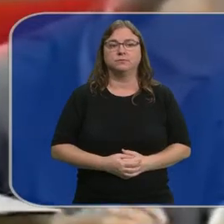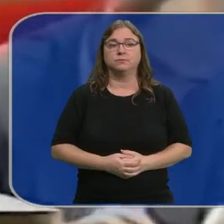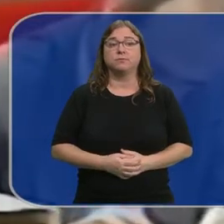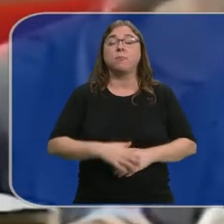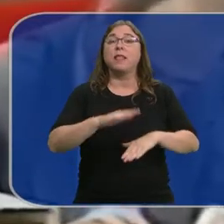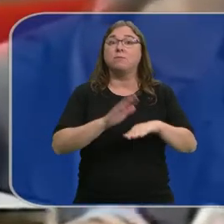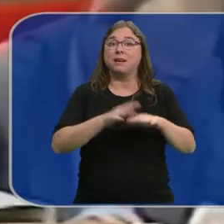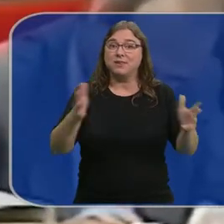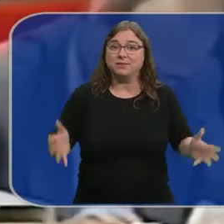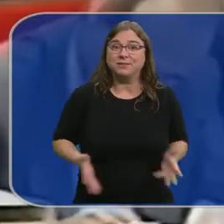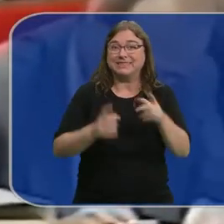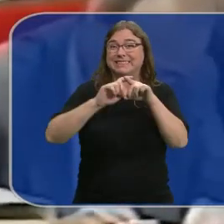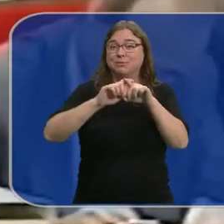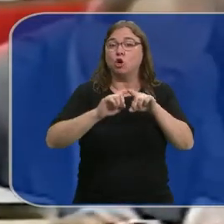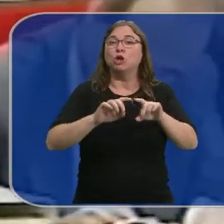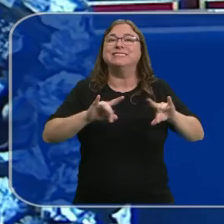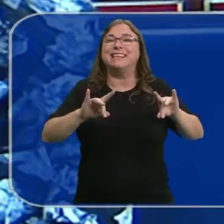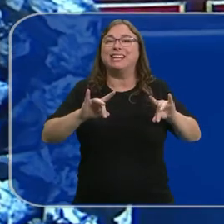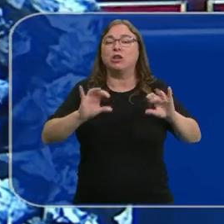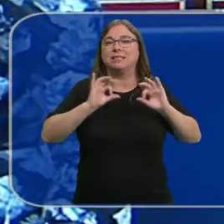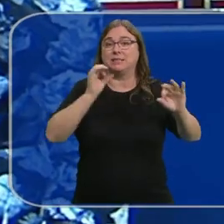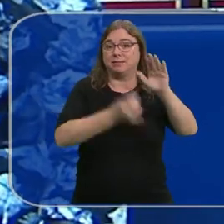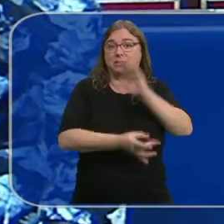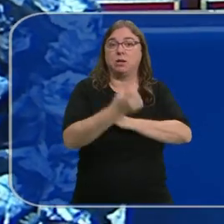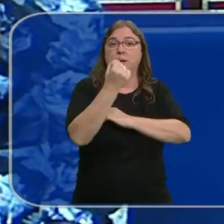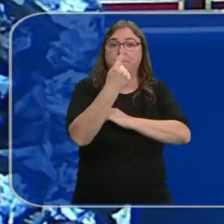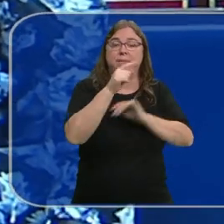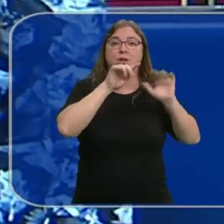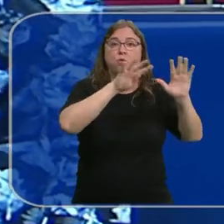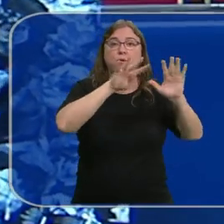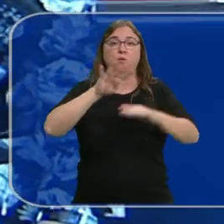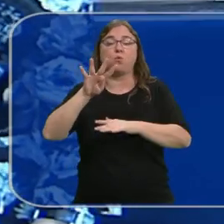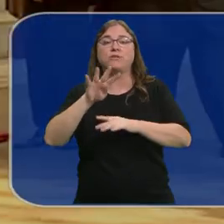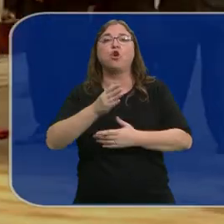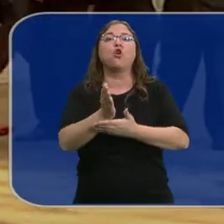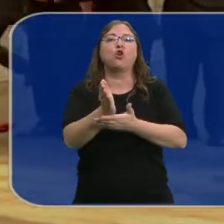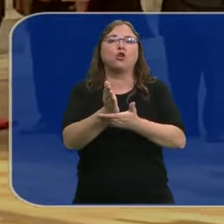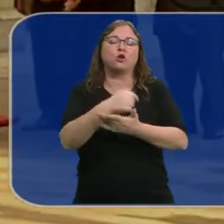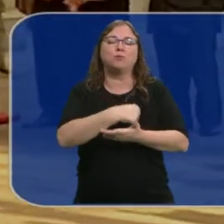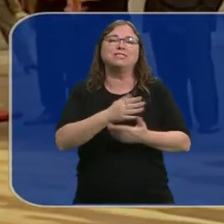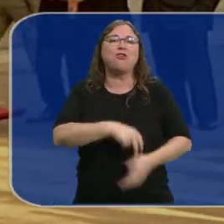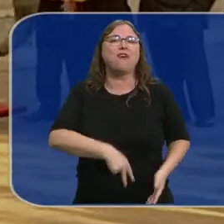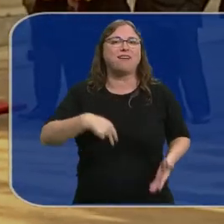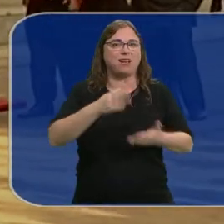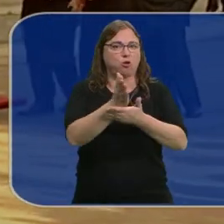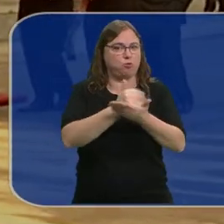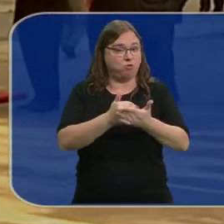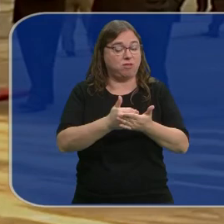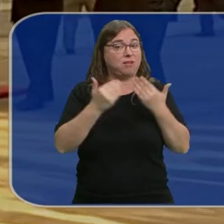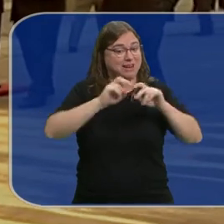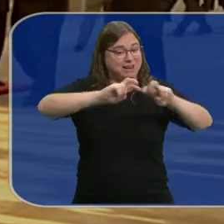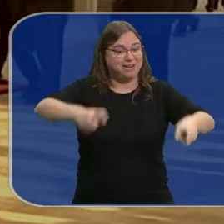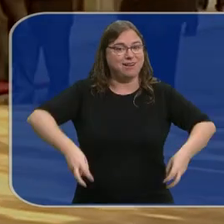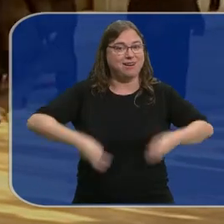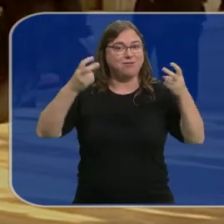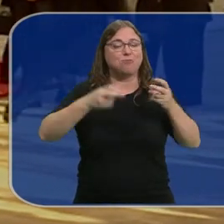Para potenciar el carácter territorial del Senado se crea en 1994 la Comisión General de las Comunidades Autónomas, mediante la